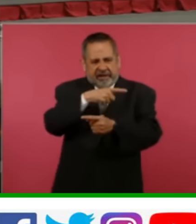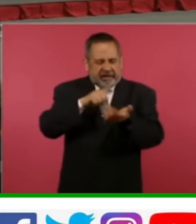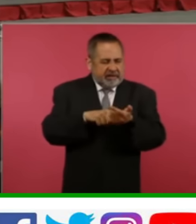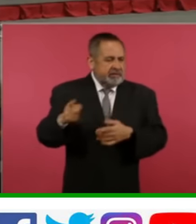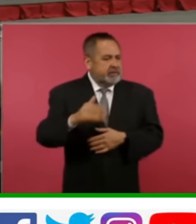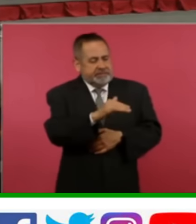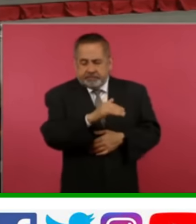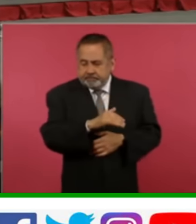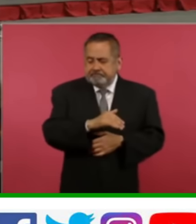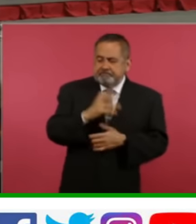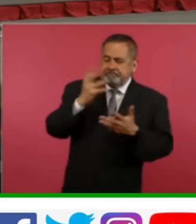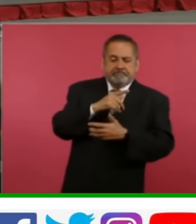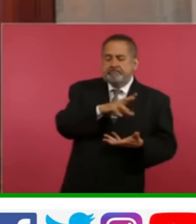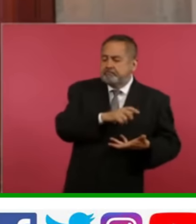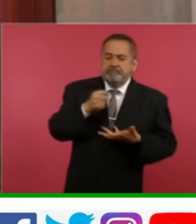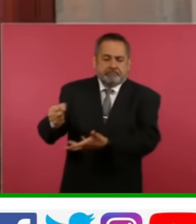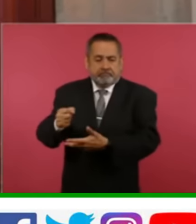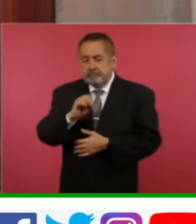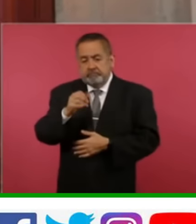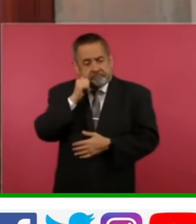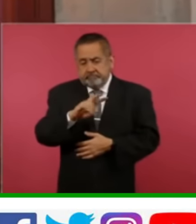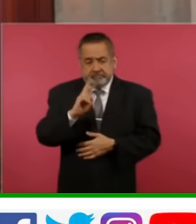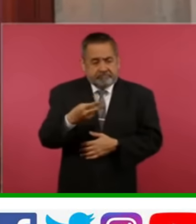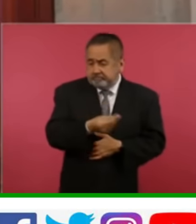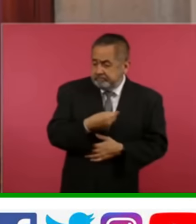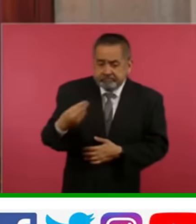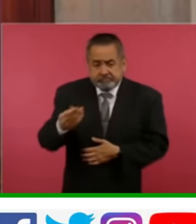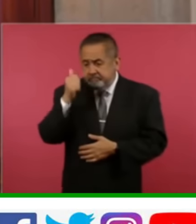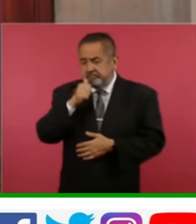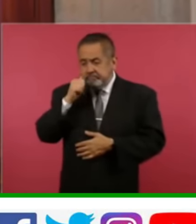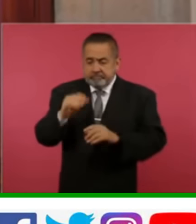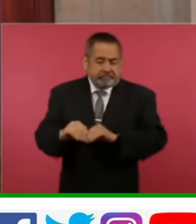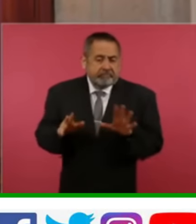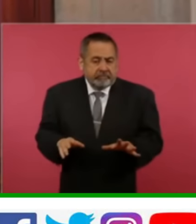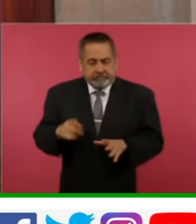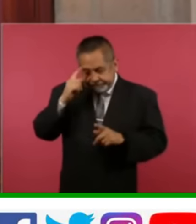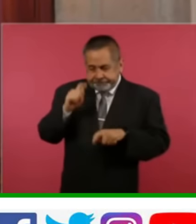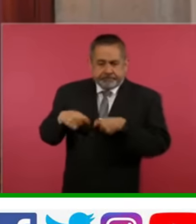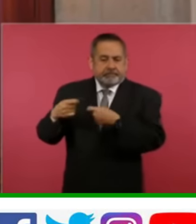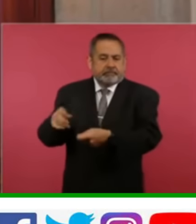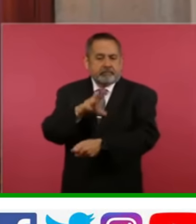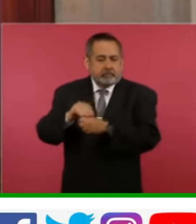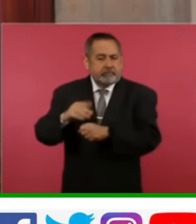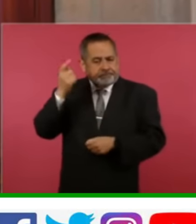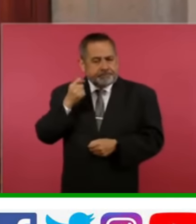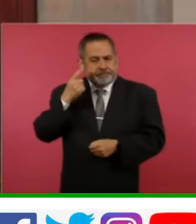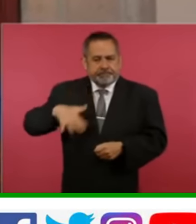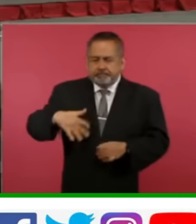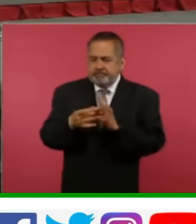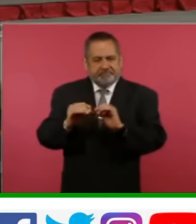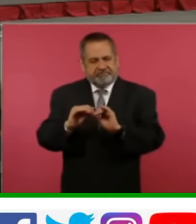como ya lo hacen, devolverán el recurso y también este fondo pagará los complementos de pensiones, como ya se explicaron. Muchísimas gracias.